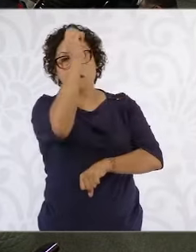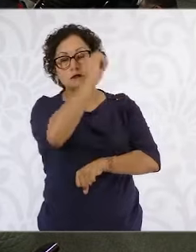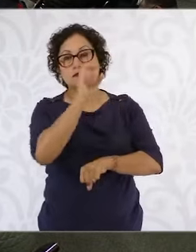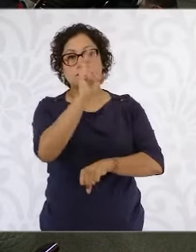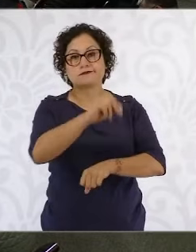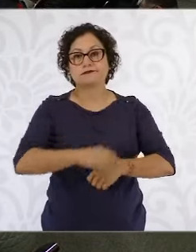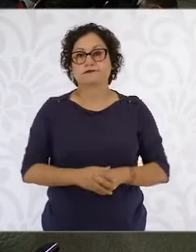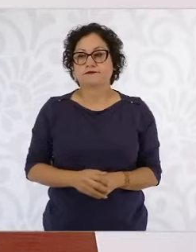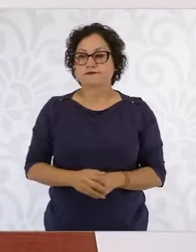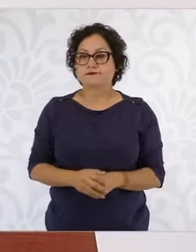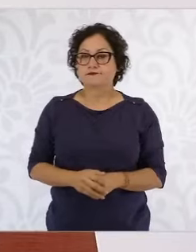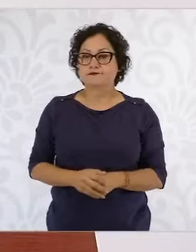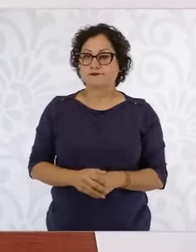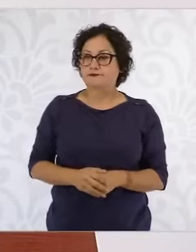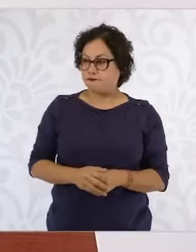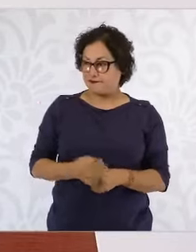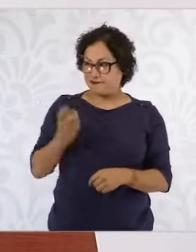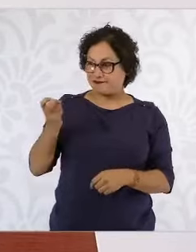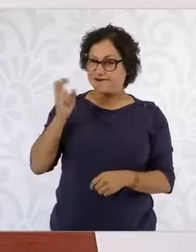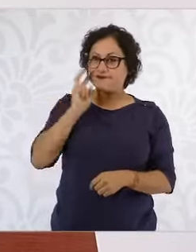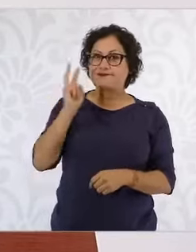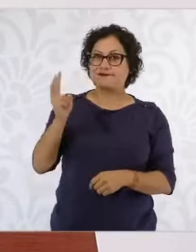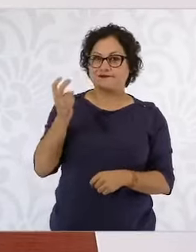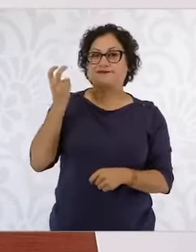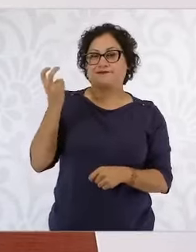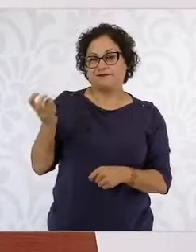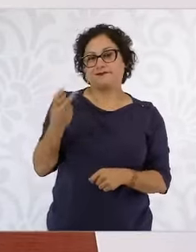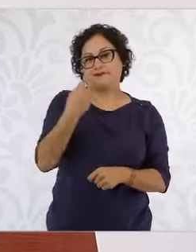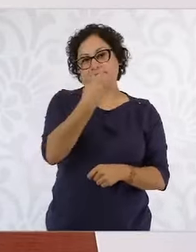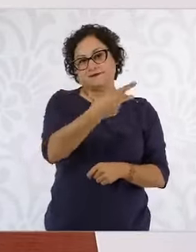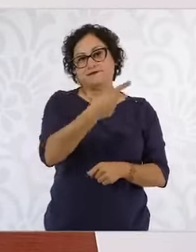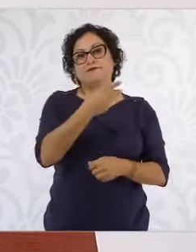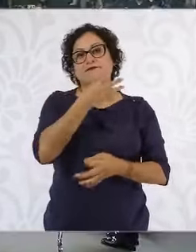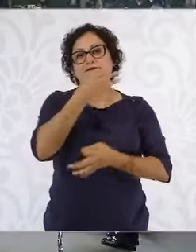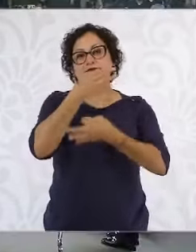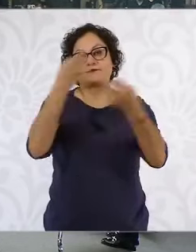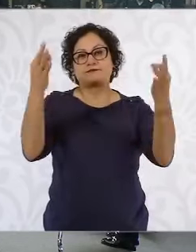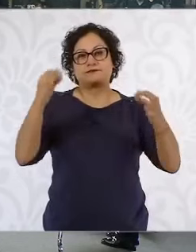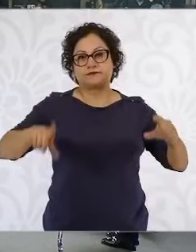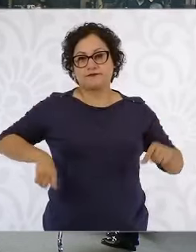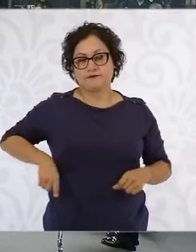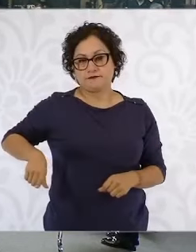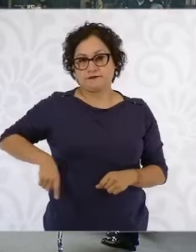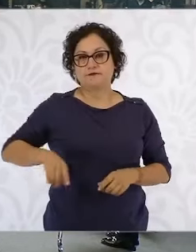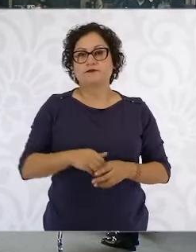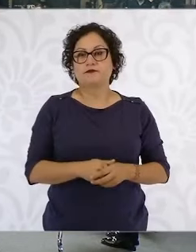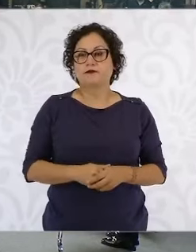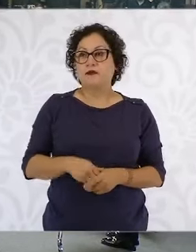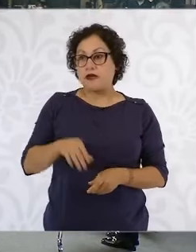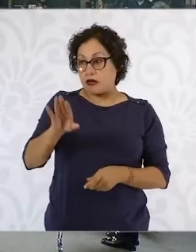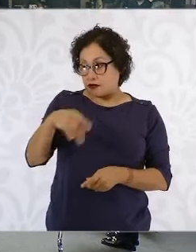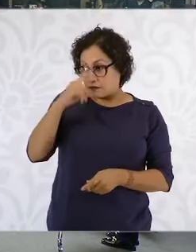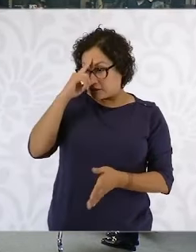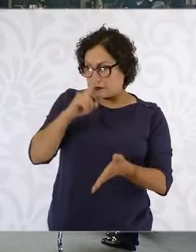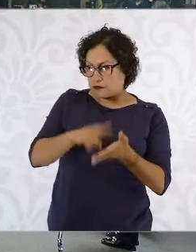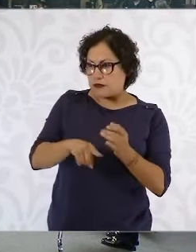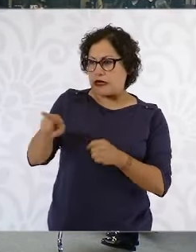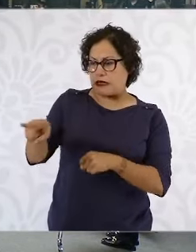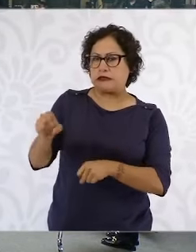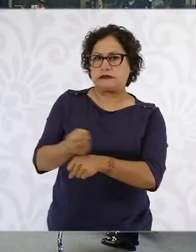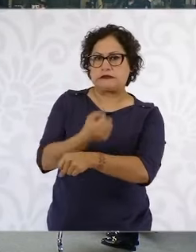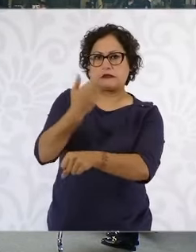lo que dijo el vocero del Departamento de Estado. Gracias, presidenta. Lo que está aquí la titular de la Secretaría de las Mujeres,